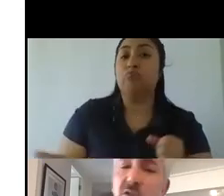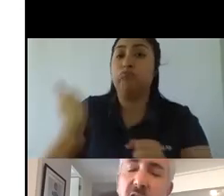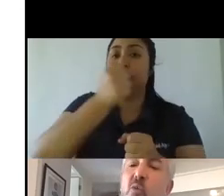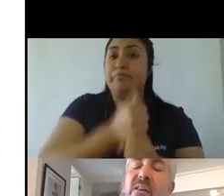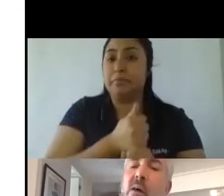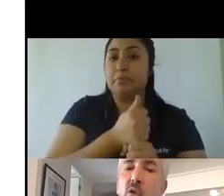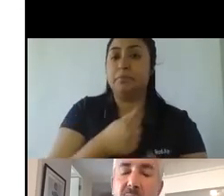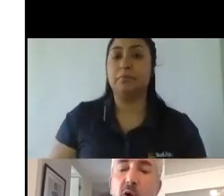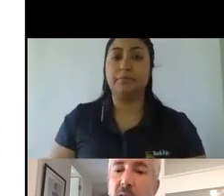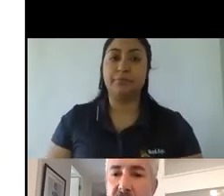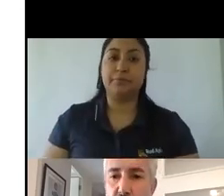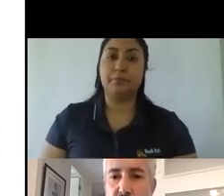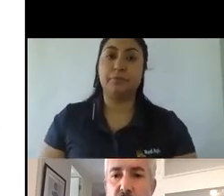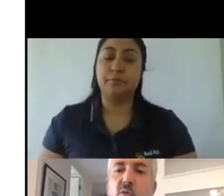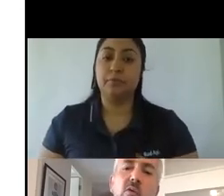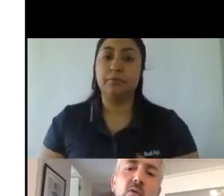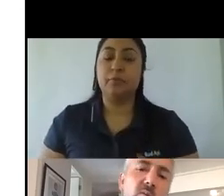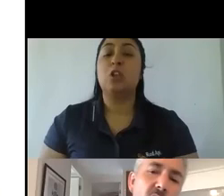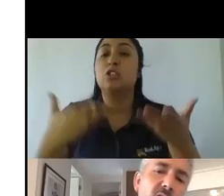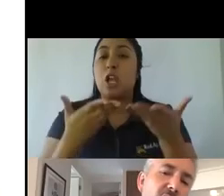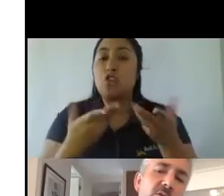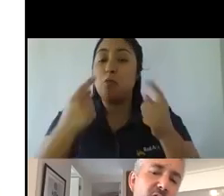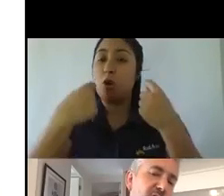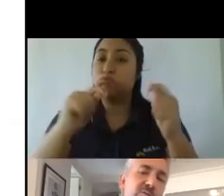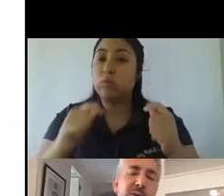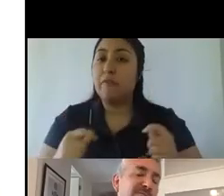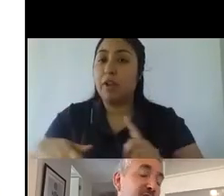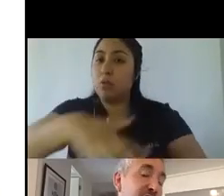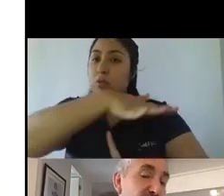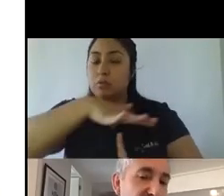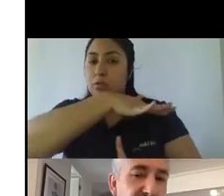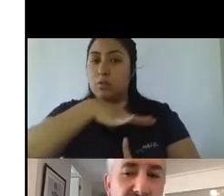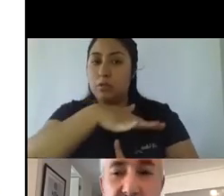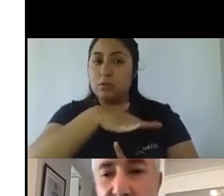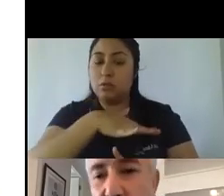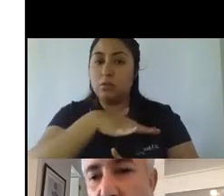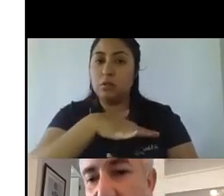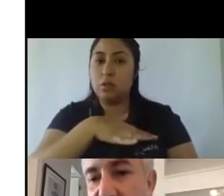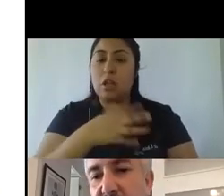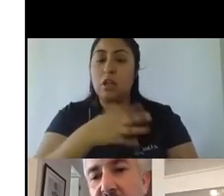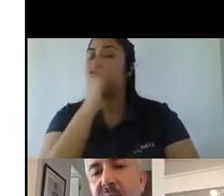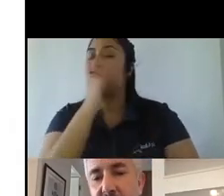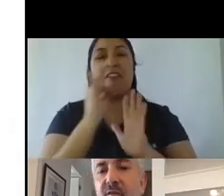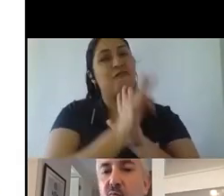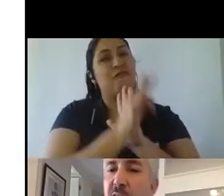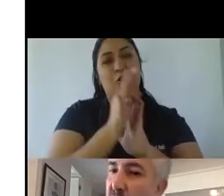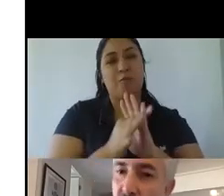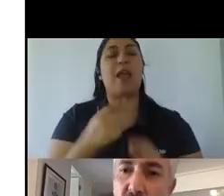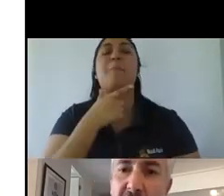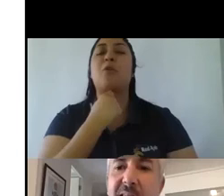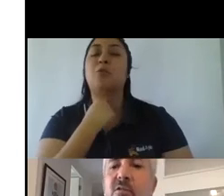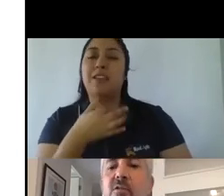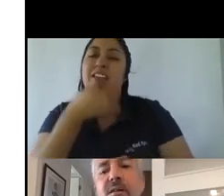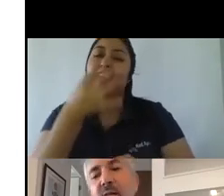entonces ¿cómo deberíamos evaluar esta situación? ¿cómo cómo porque fórmulas no hay me encantaría poder decirles mire esta es la fórmula yo les